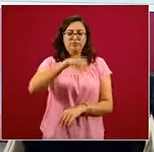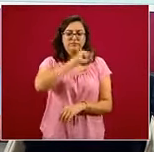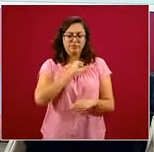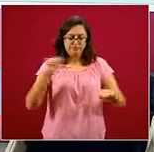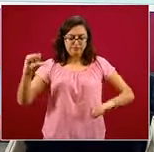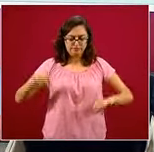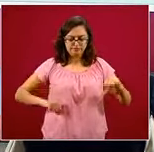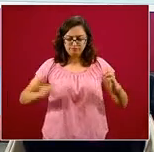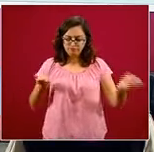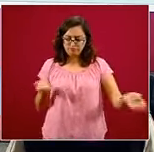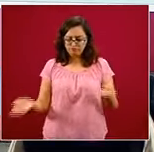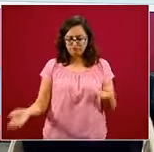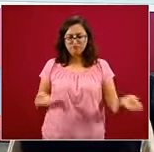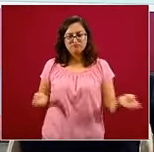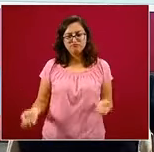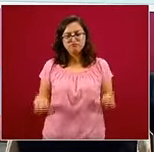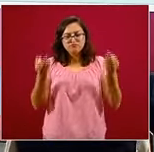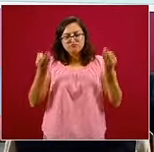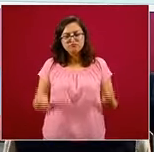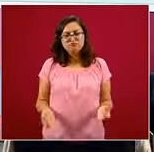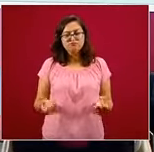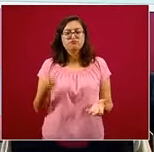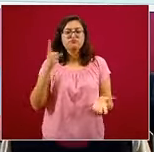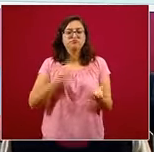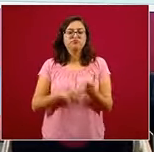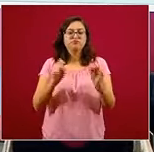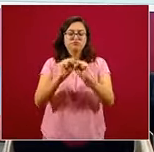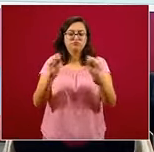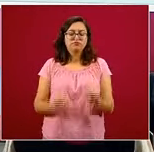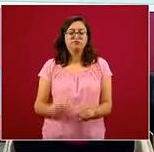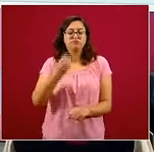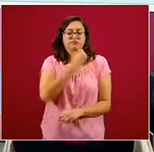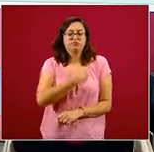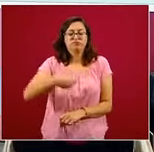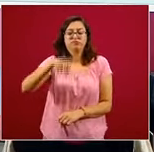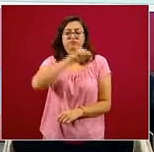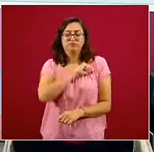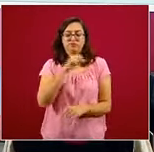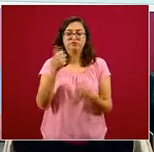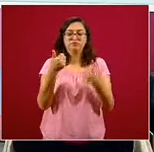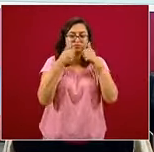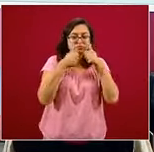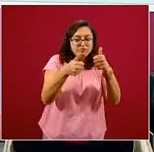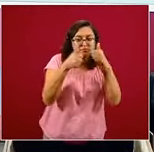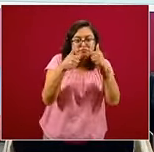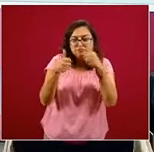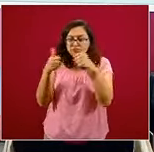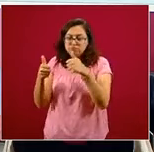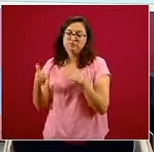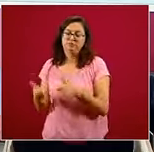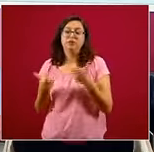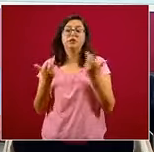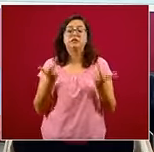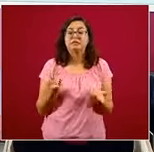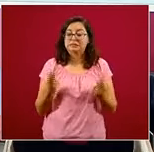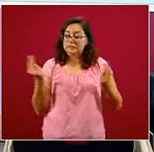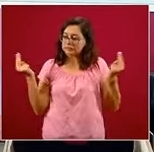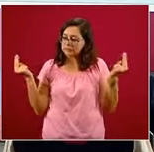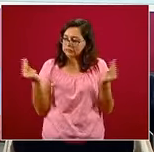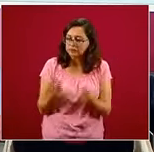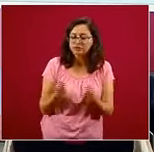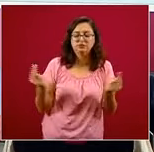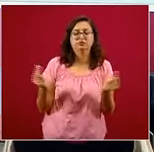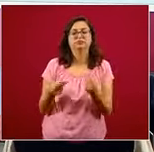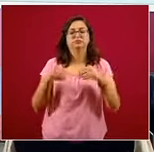actividad física. Y esto mediante el sistema de salud en atención primaria, ese lugar donde podemos promover